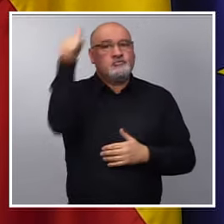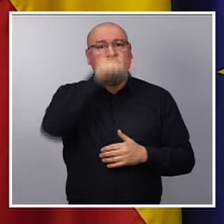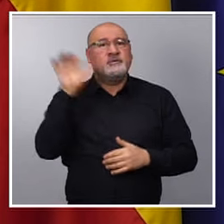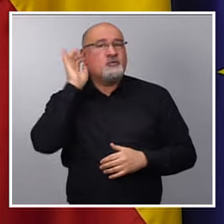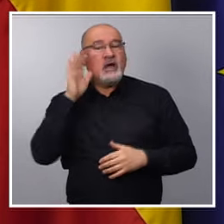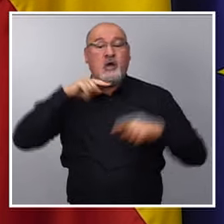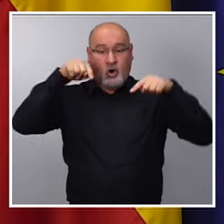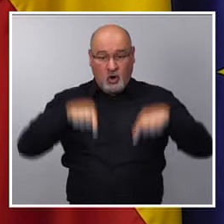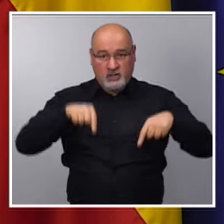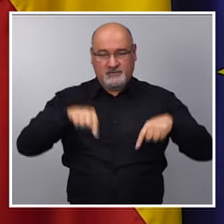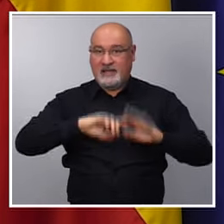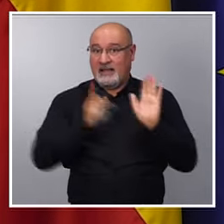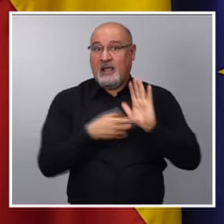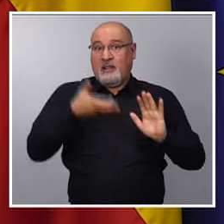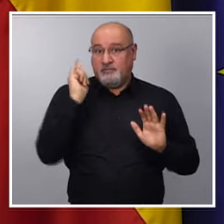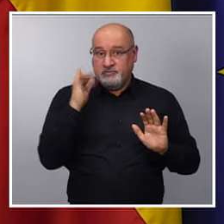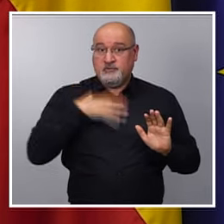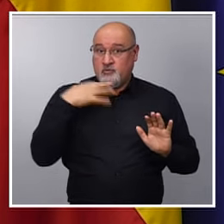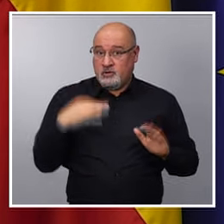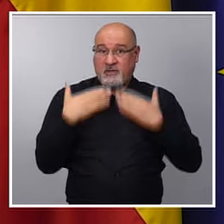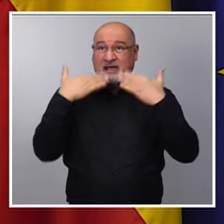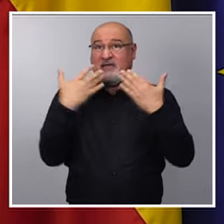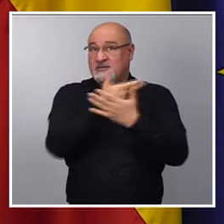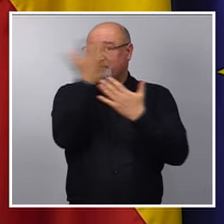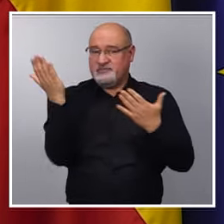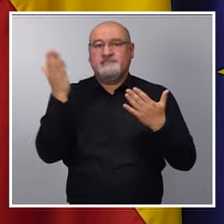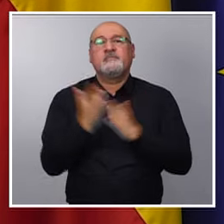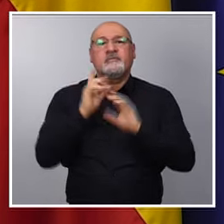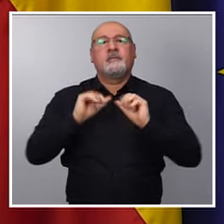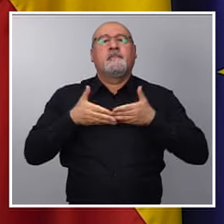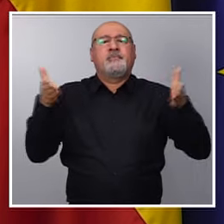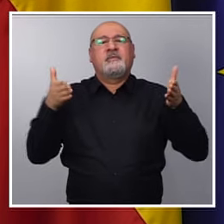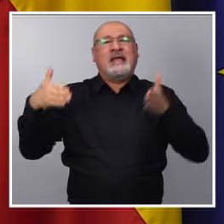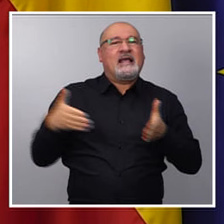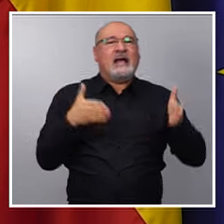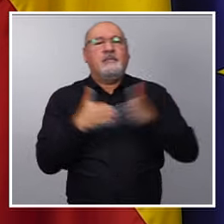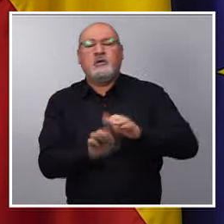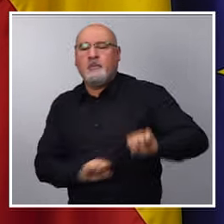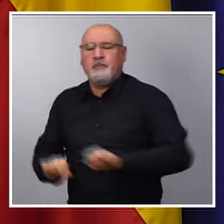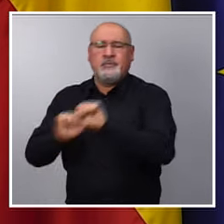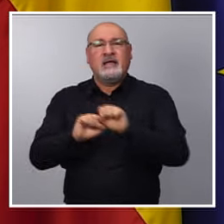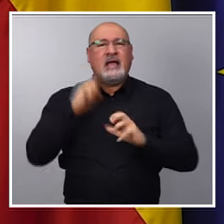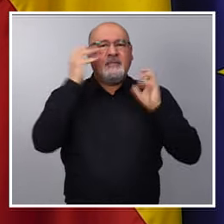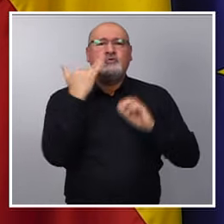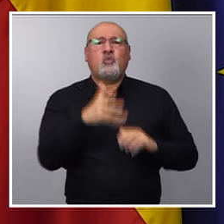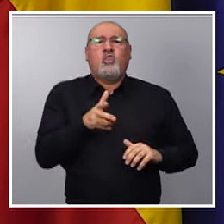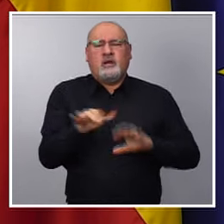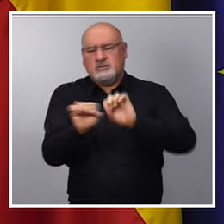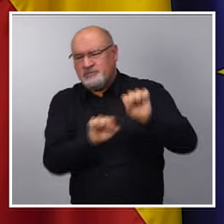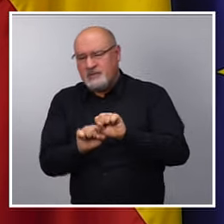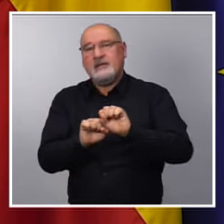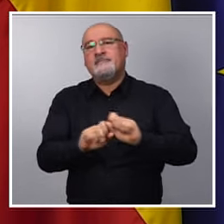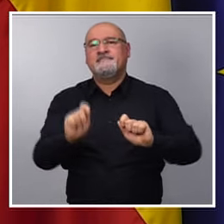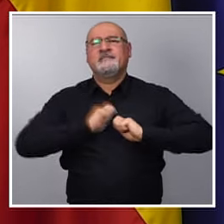tener esta ley y gracias a ellos y ellas creo que comenzamos un camino de protección de los derechos de los animales que nos va a hacer sentir